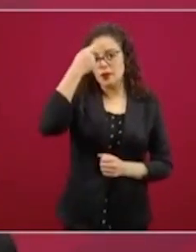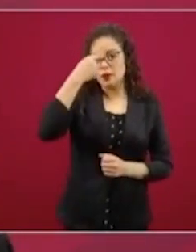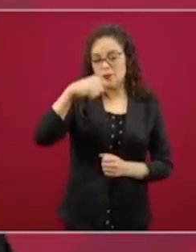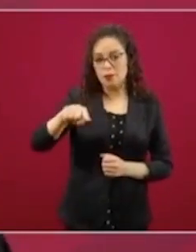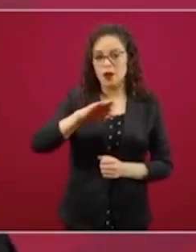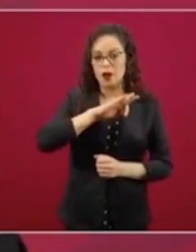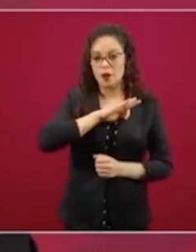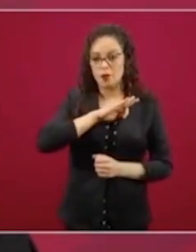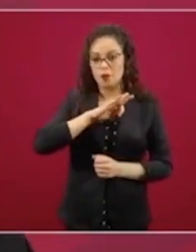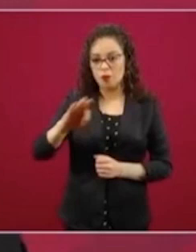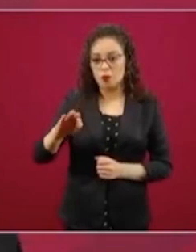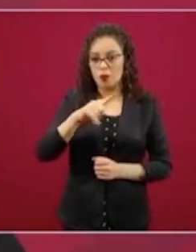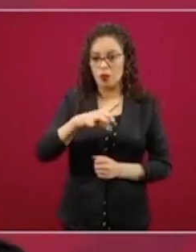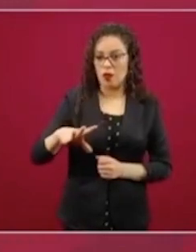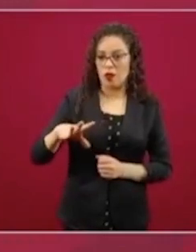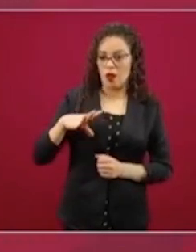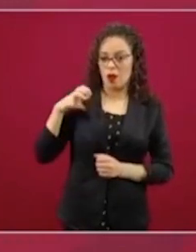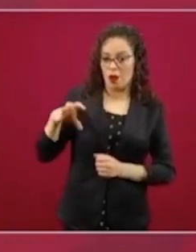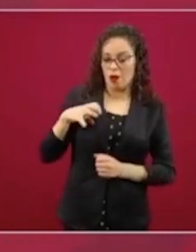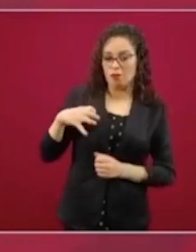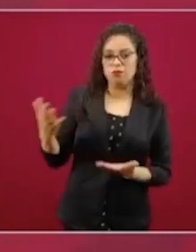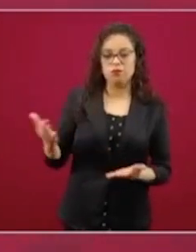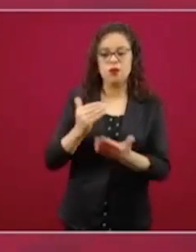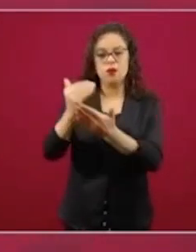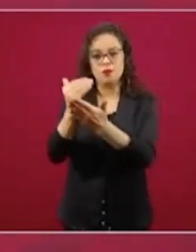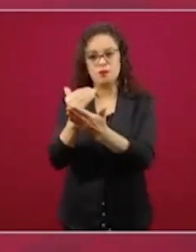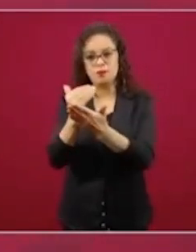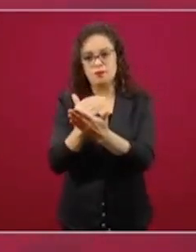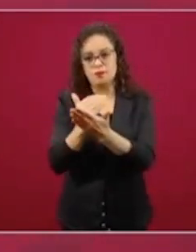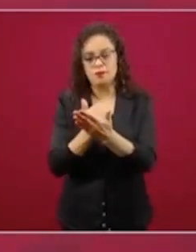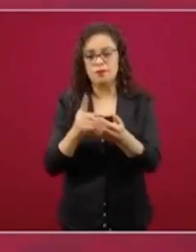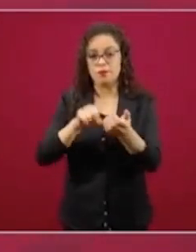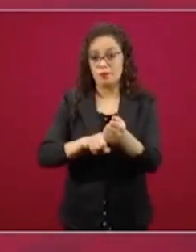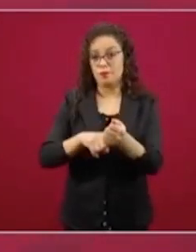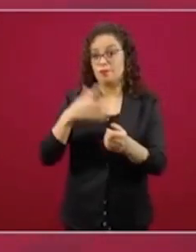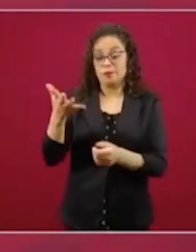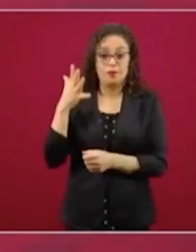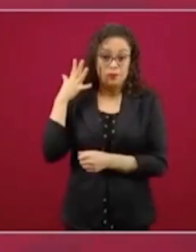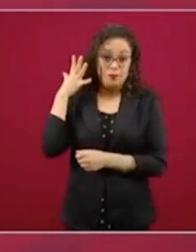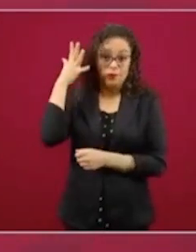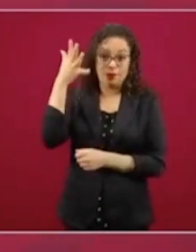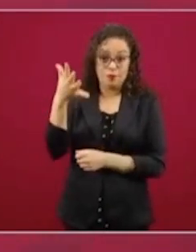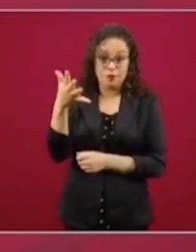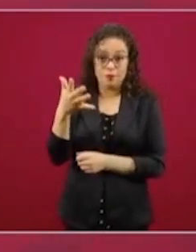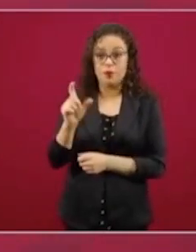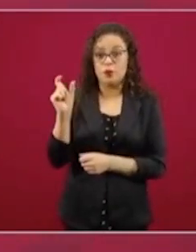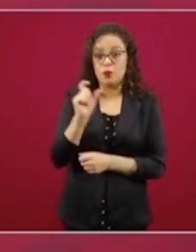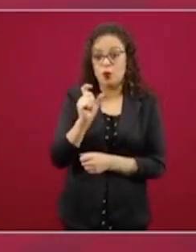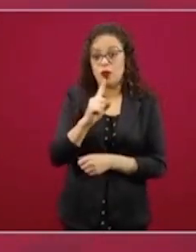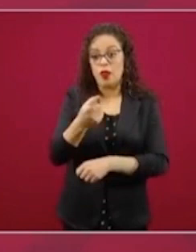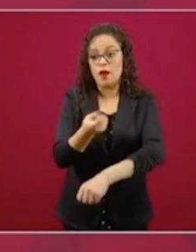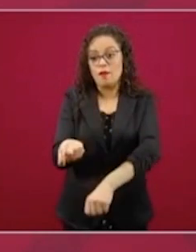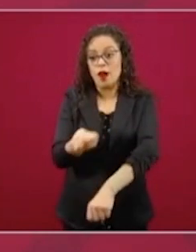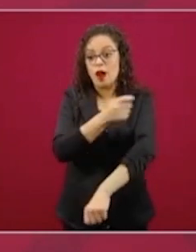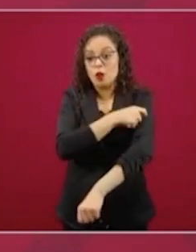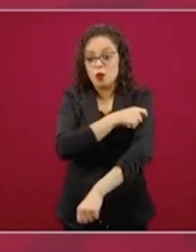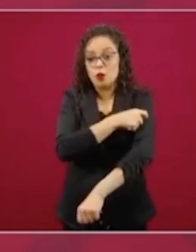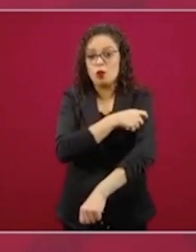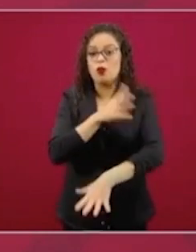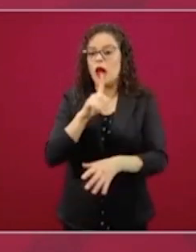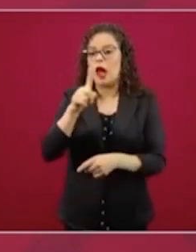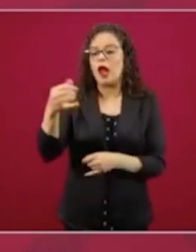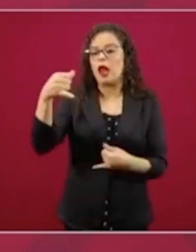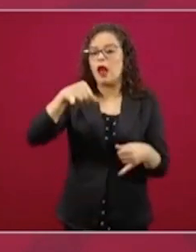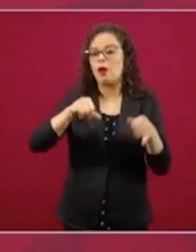limitación de los abusos que se pueden cometer en un futuro próximo. Cuando se llegue una vacuna a algún laboratorio,